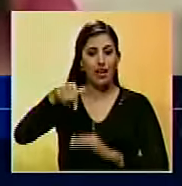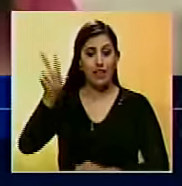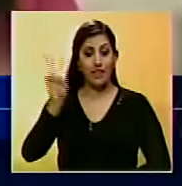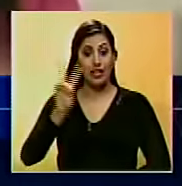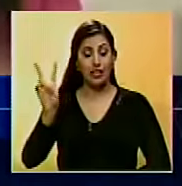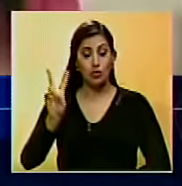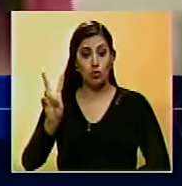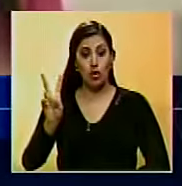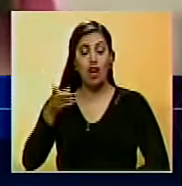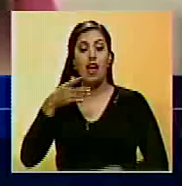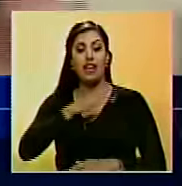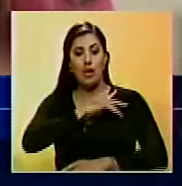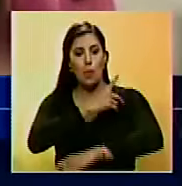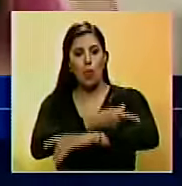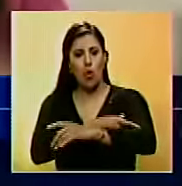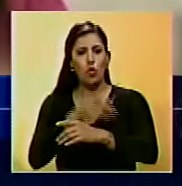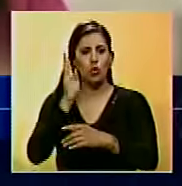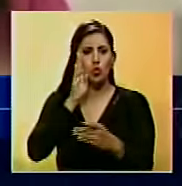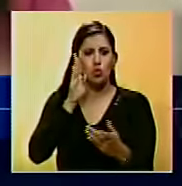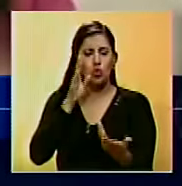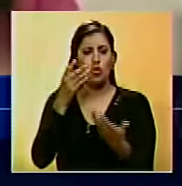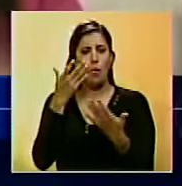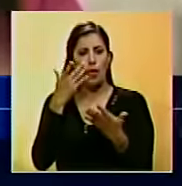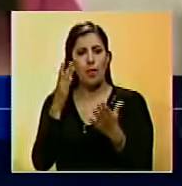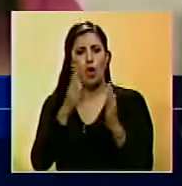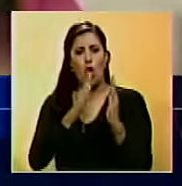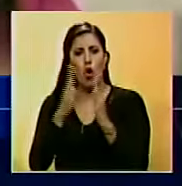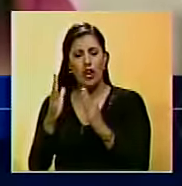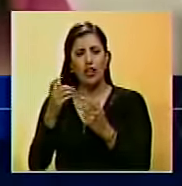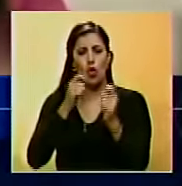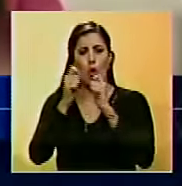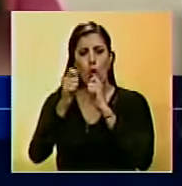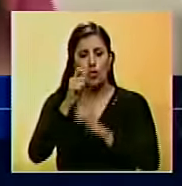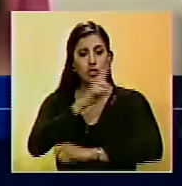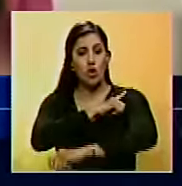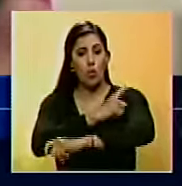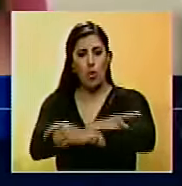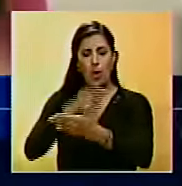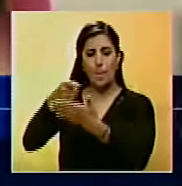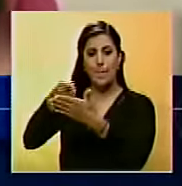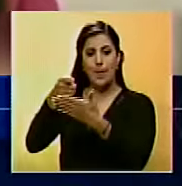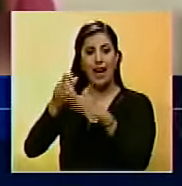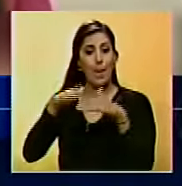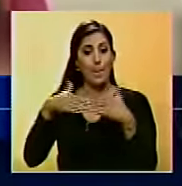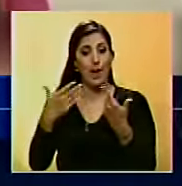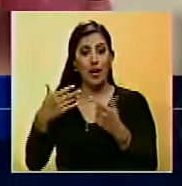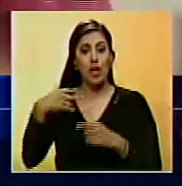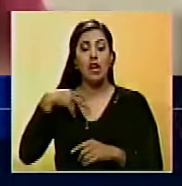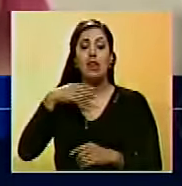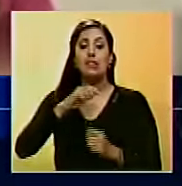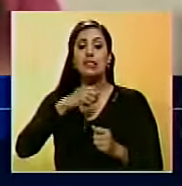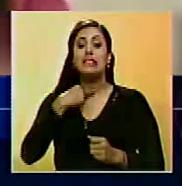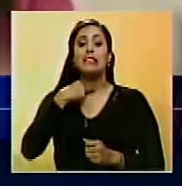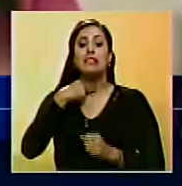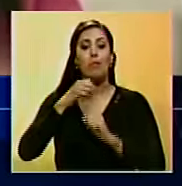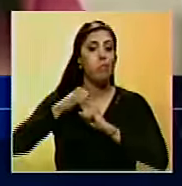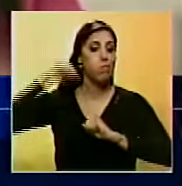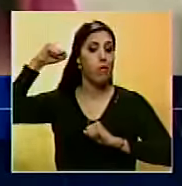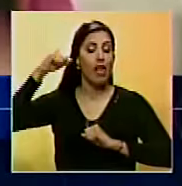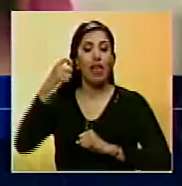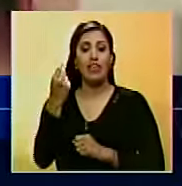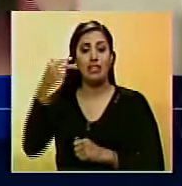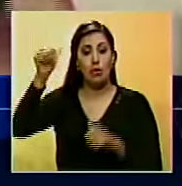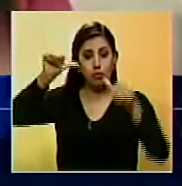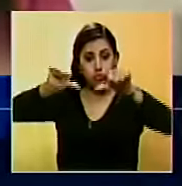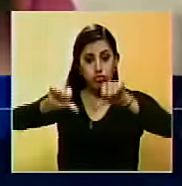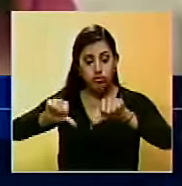activando poderes fácticos como las corporaciones mediáticas, los poderes financieros para estrangular la economía y someter al pueblo de